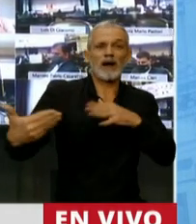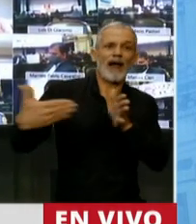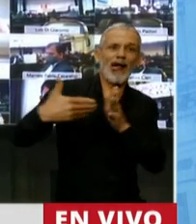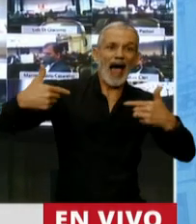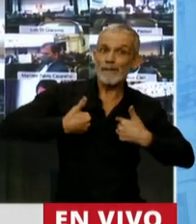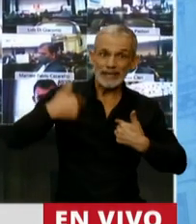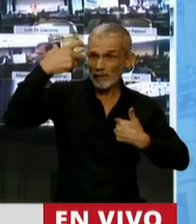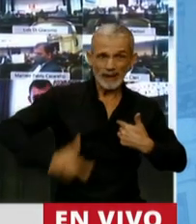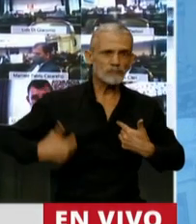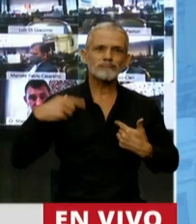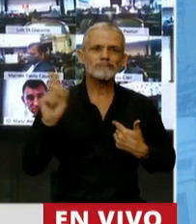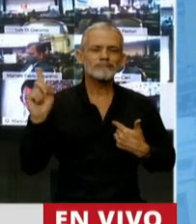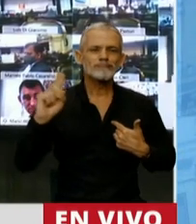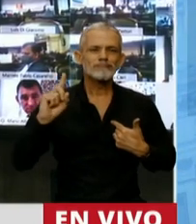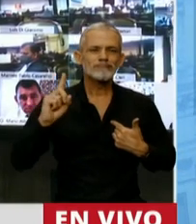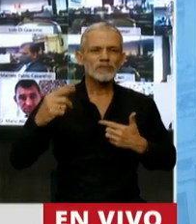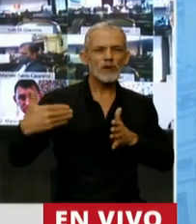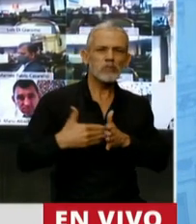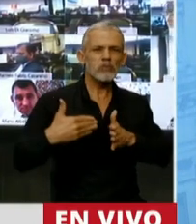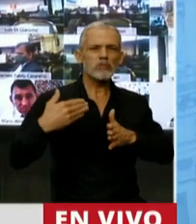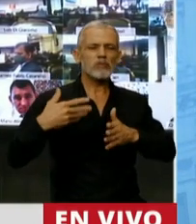que se silenciaba a quienes